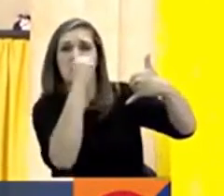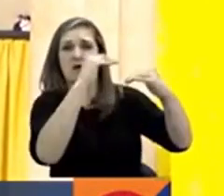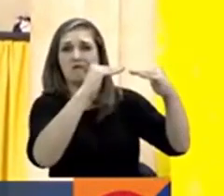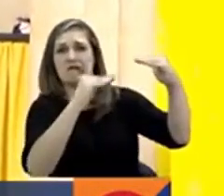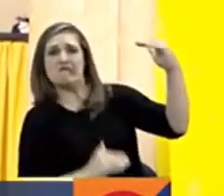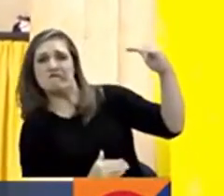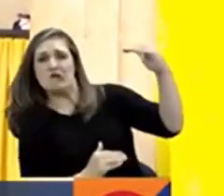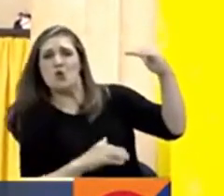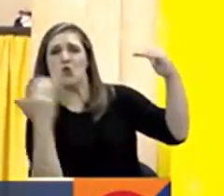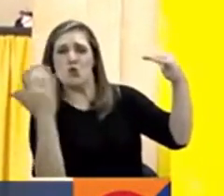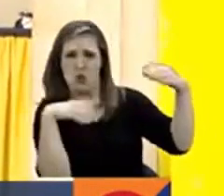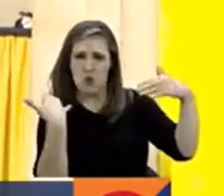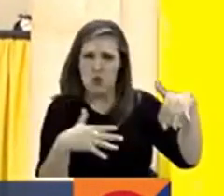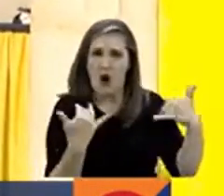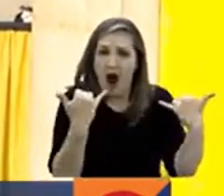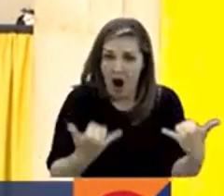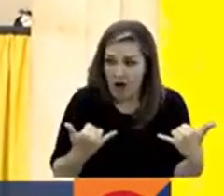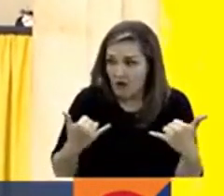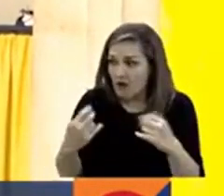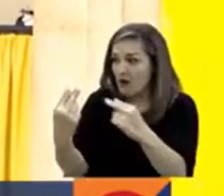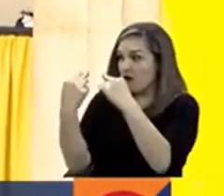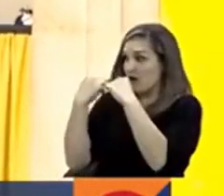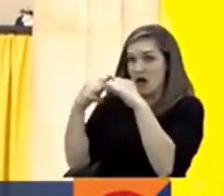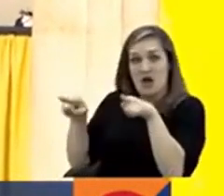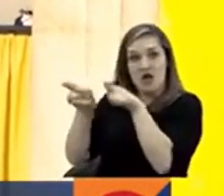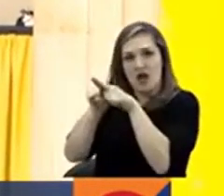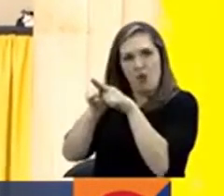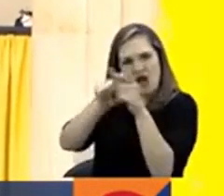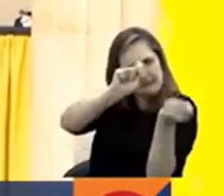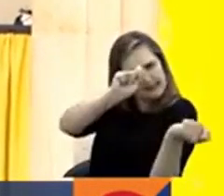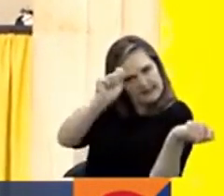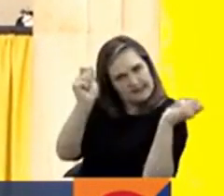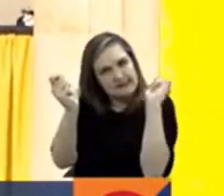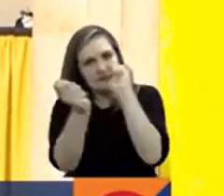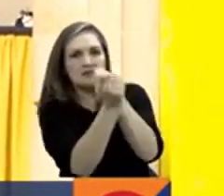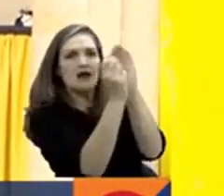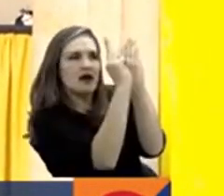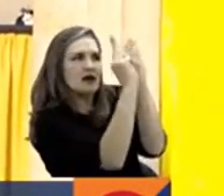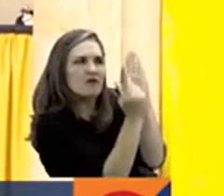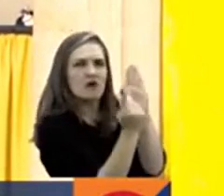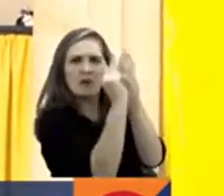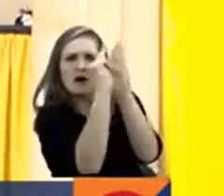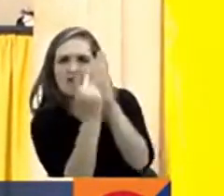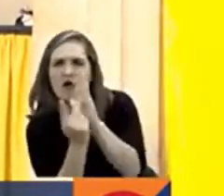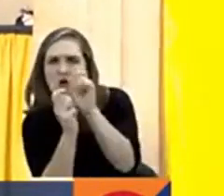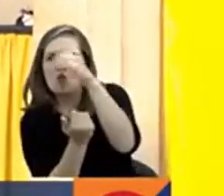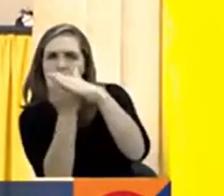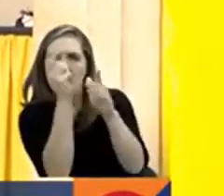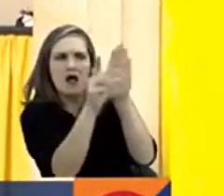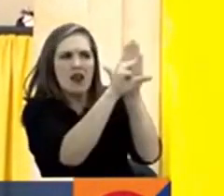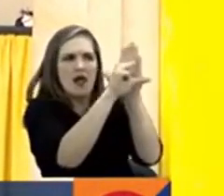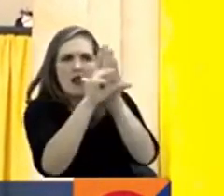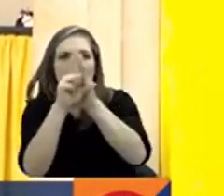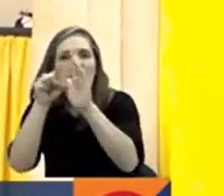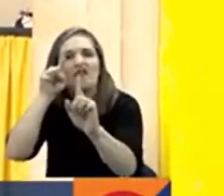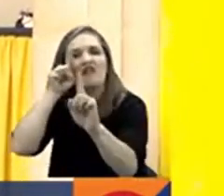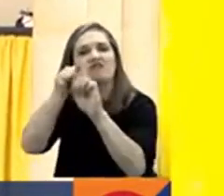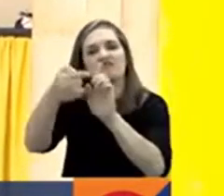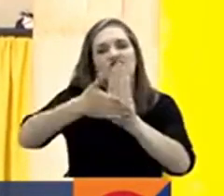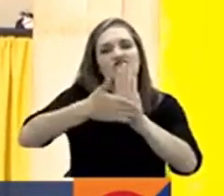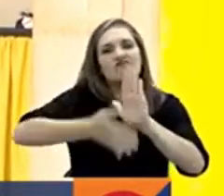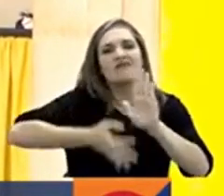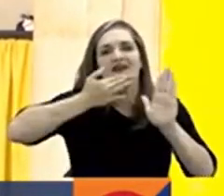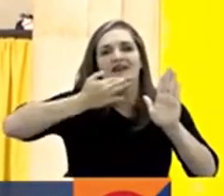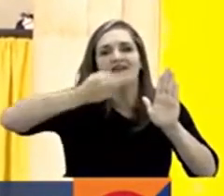presentando son proyectos de reforma que buscan la garantía real de